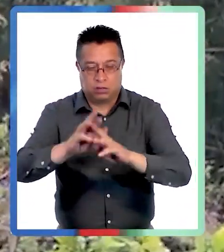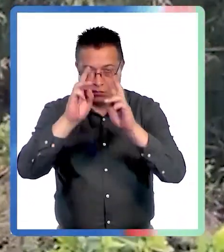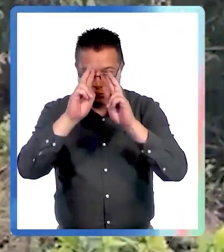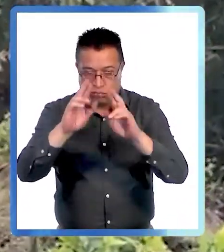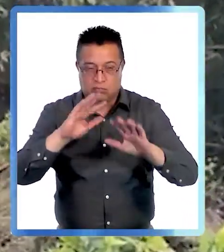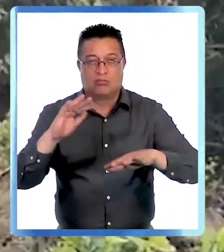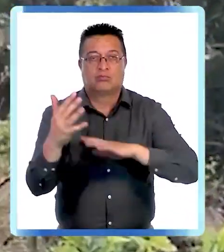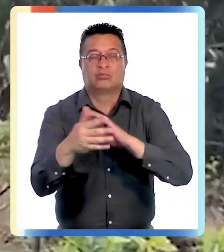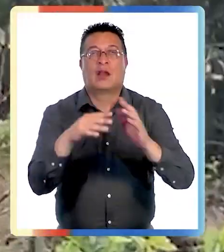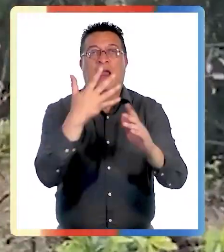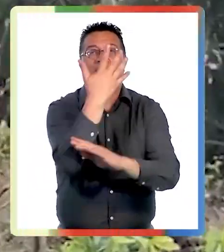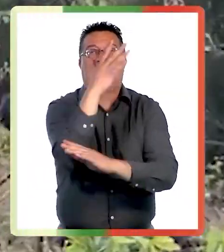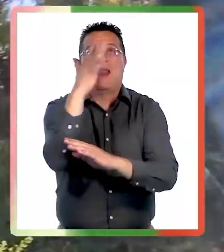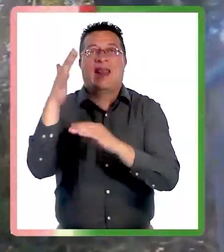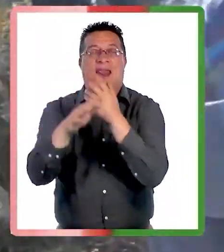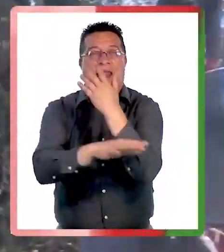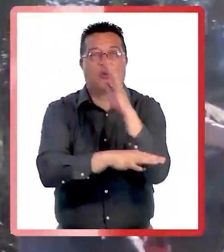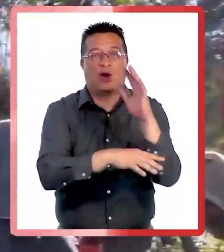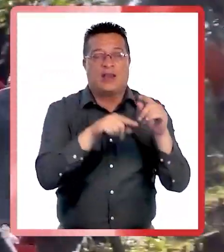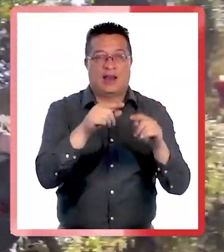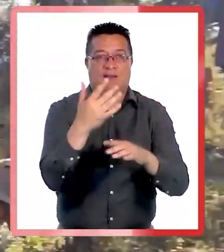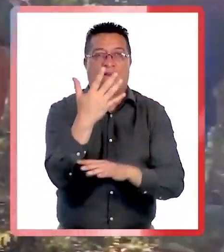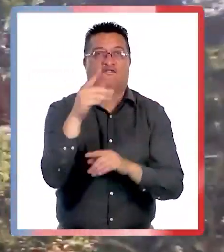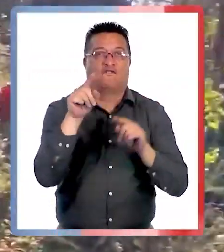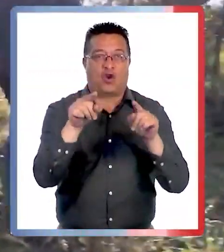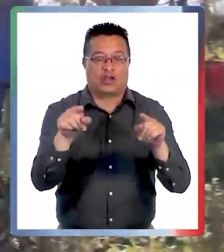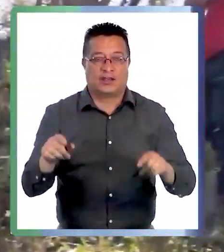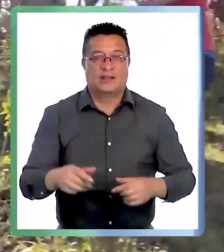sostenible de la naturaleza y sus bosques.